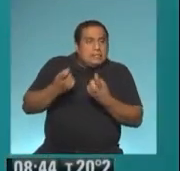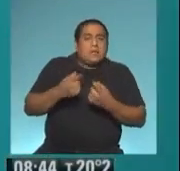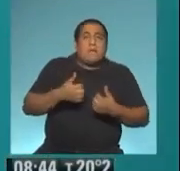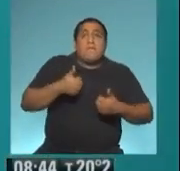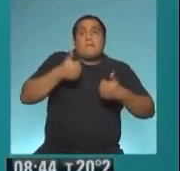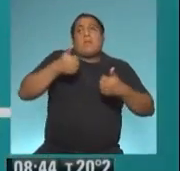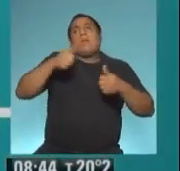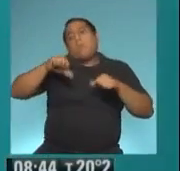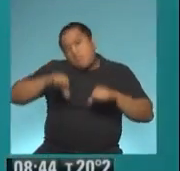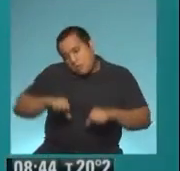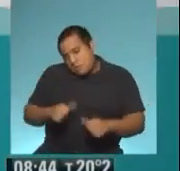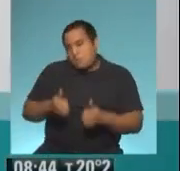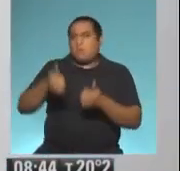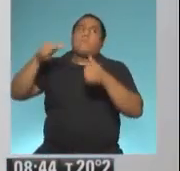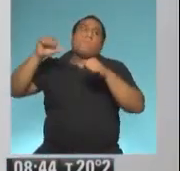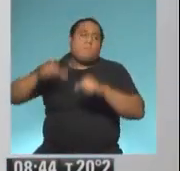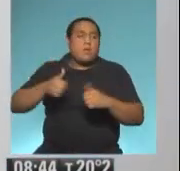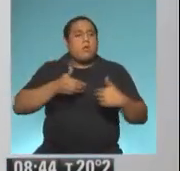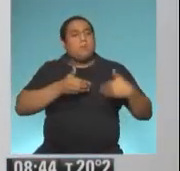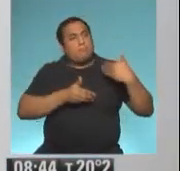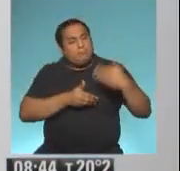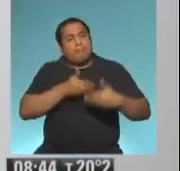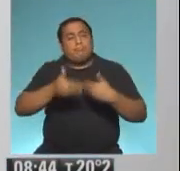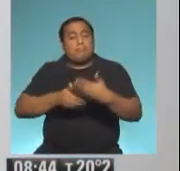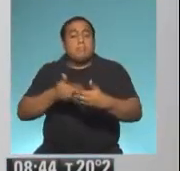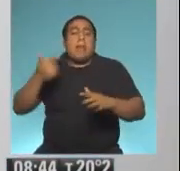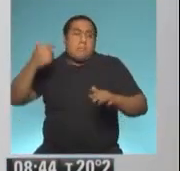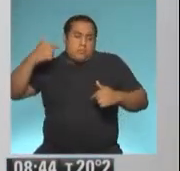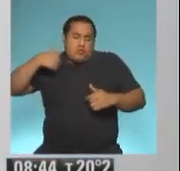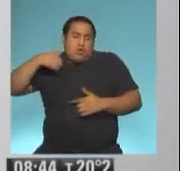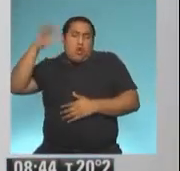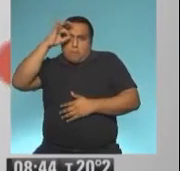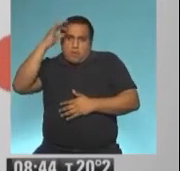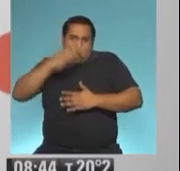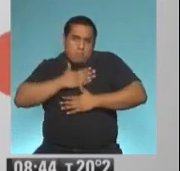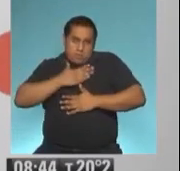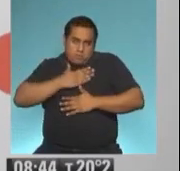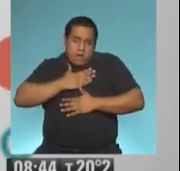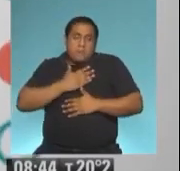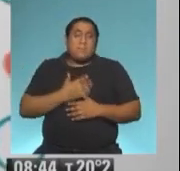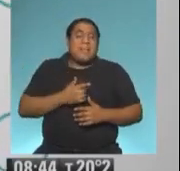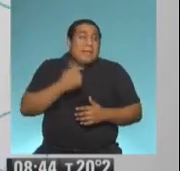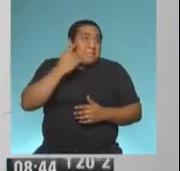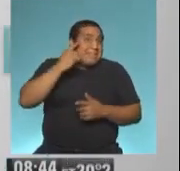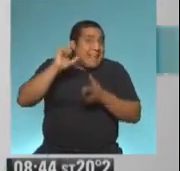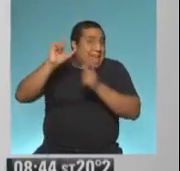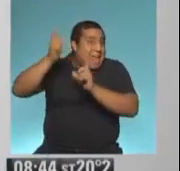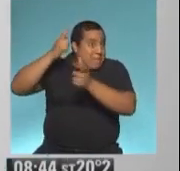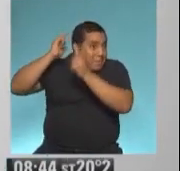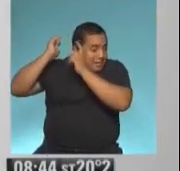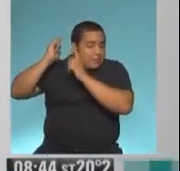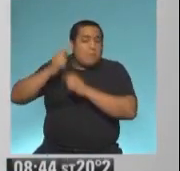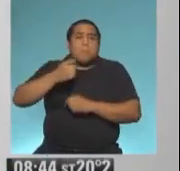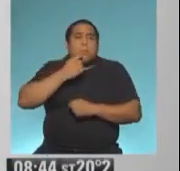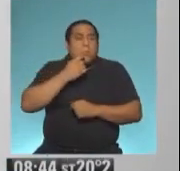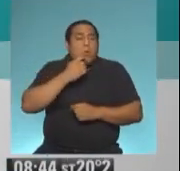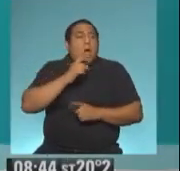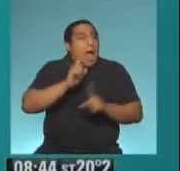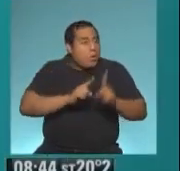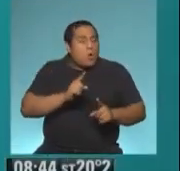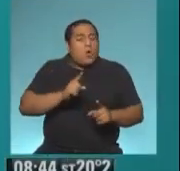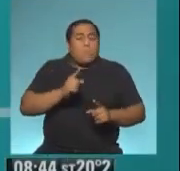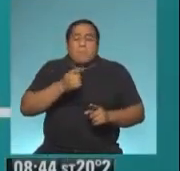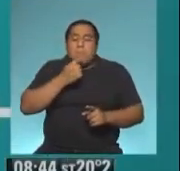los procesos. Siempre, esto es una opinión personal, creo que la experiencia del paciente, de quien atraviesa las